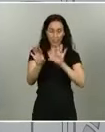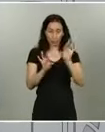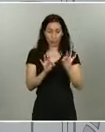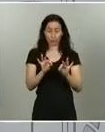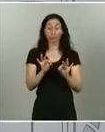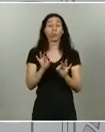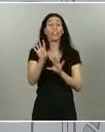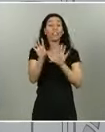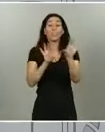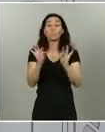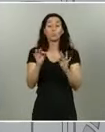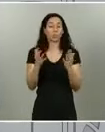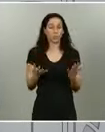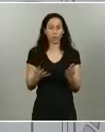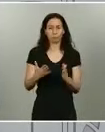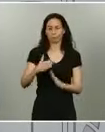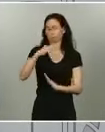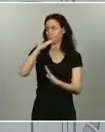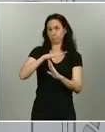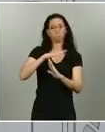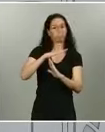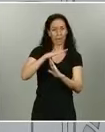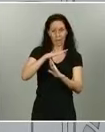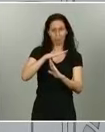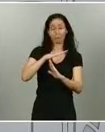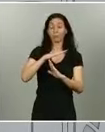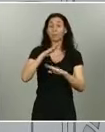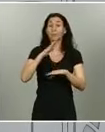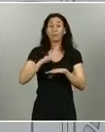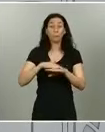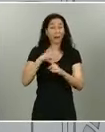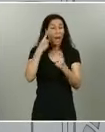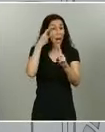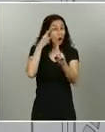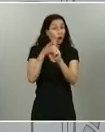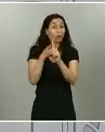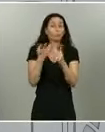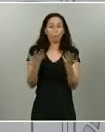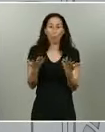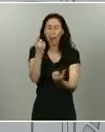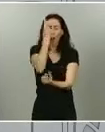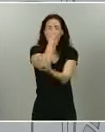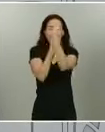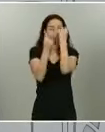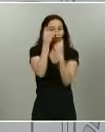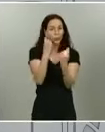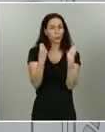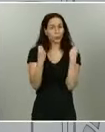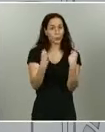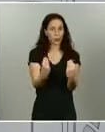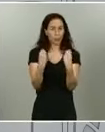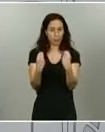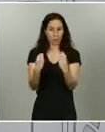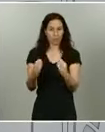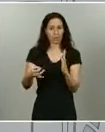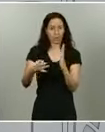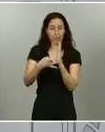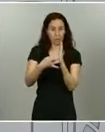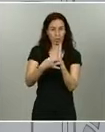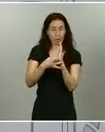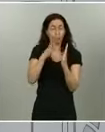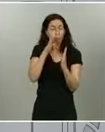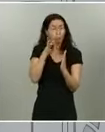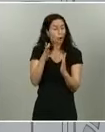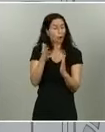la calidad de los datos y más si estamos hablando de datos tan sensibles como son los de fallecimientos y